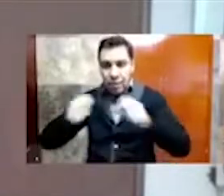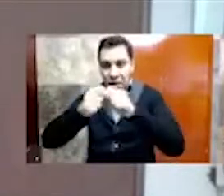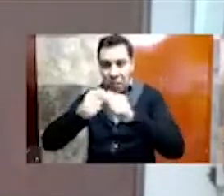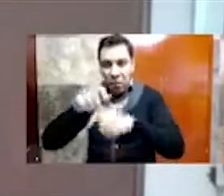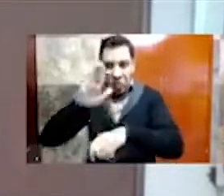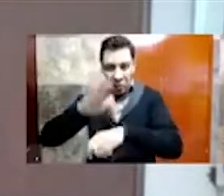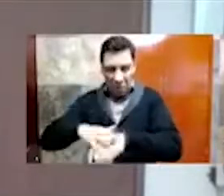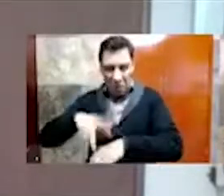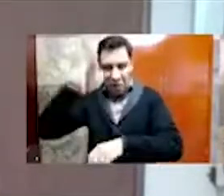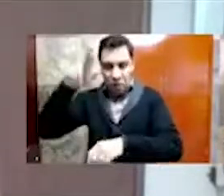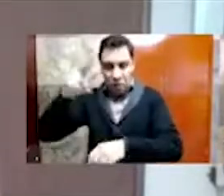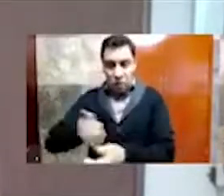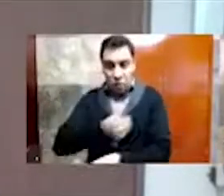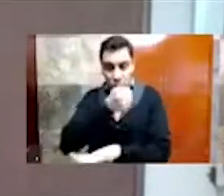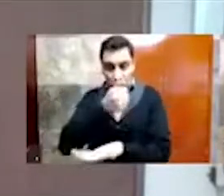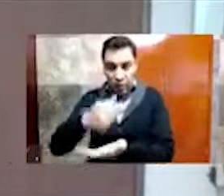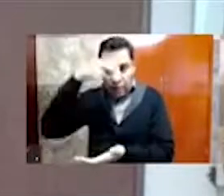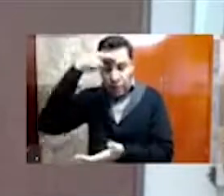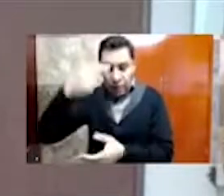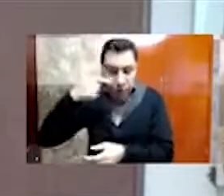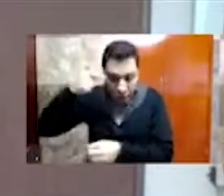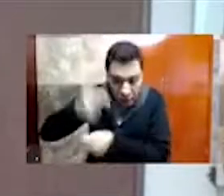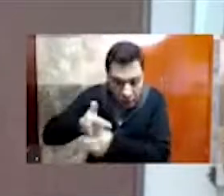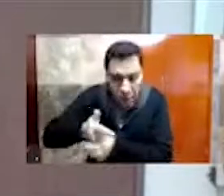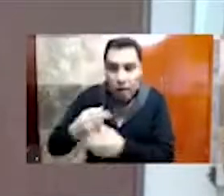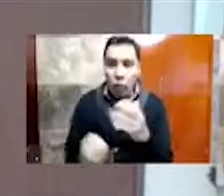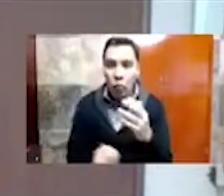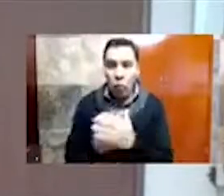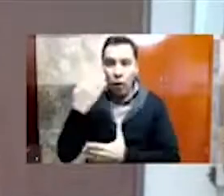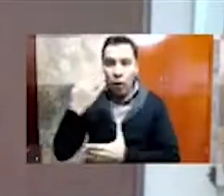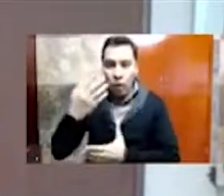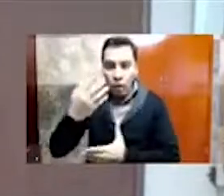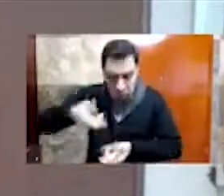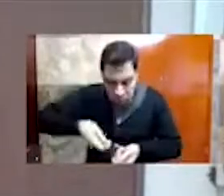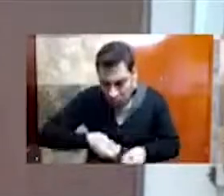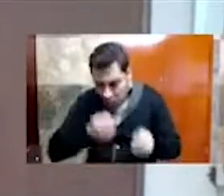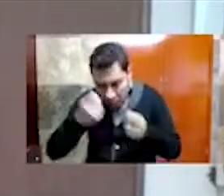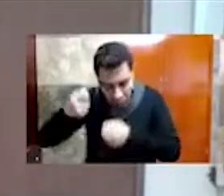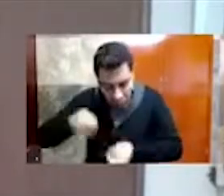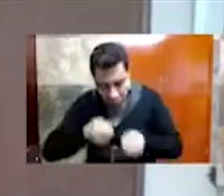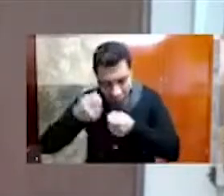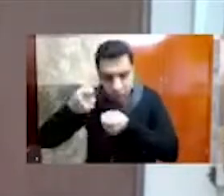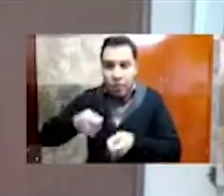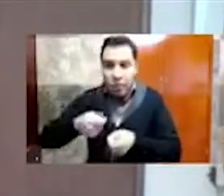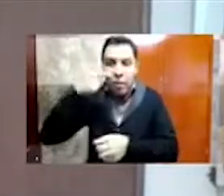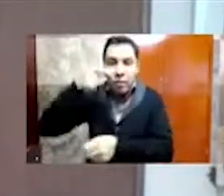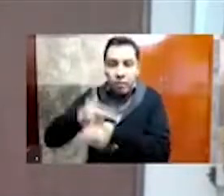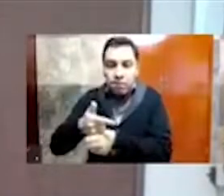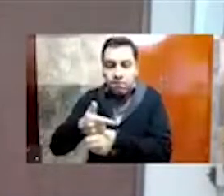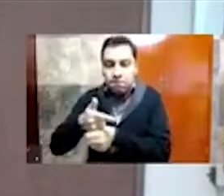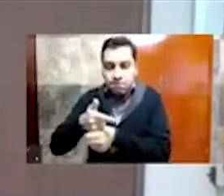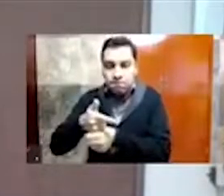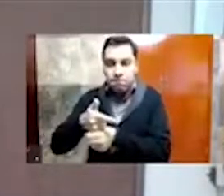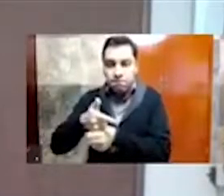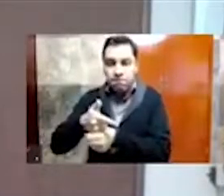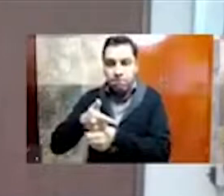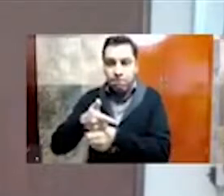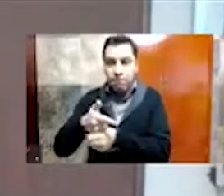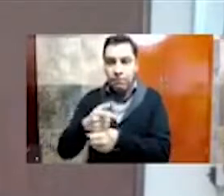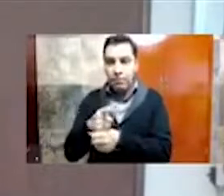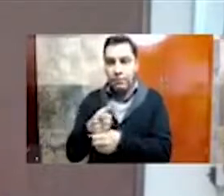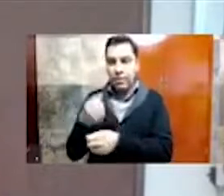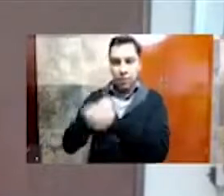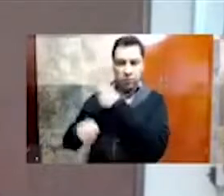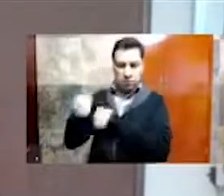fue la confirmación de todo lo referido en las fuentes históricas por el arqueólogo Manuel Gamio, quien hace 100 años